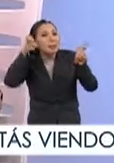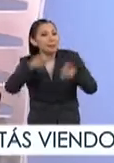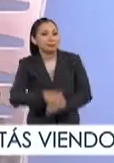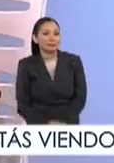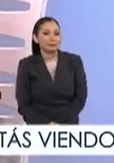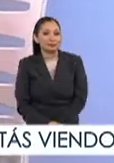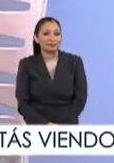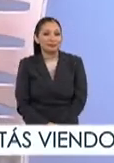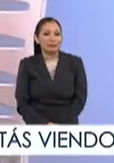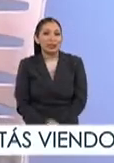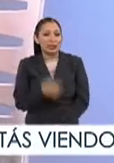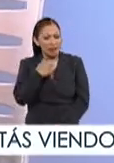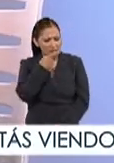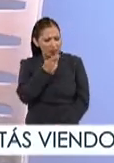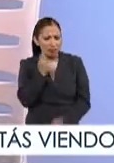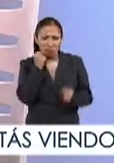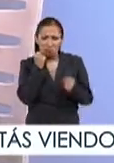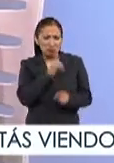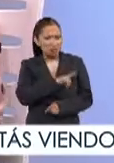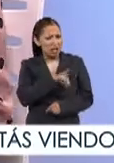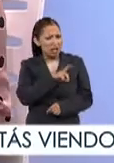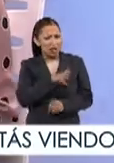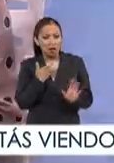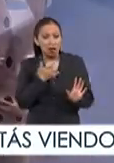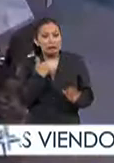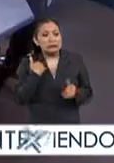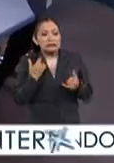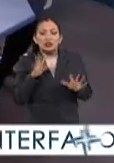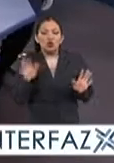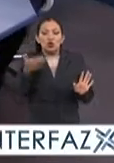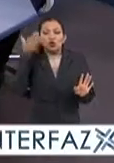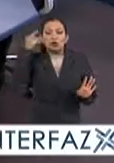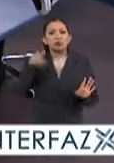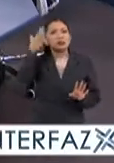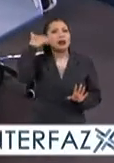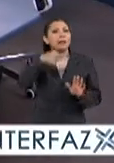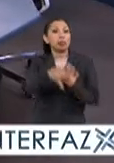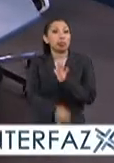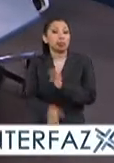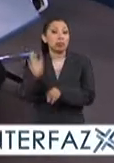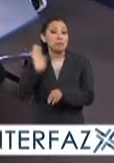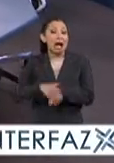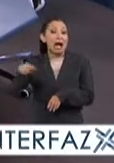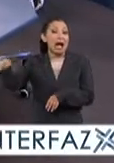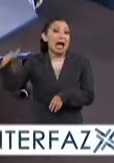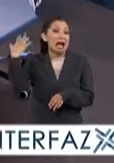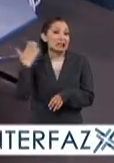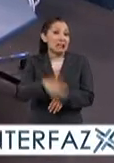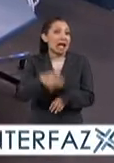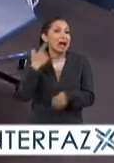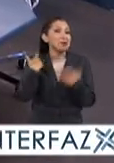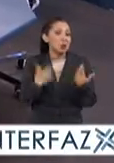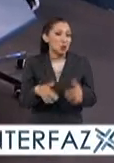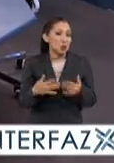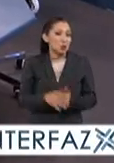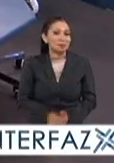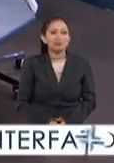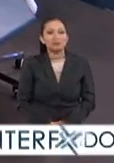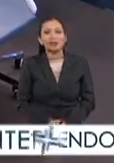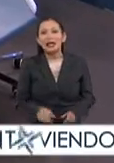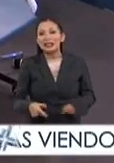de temas. Y entrarle sin miedo muchas veces creemos que nuestros jóvenes no están enterados y están enterados créanme lo más de lo que uno se imagina.